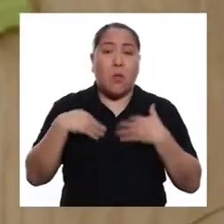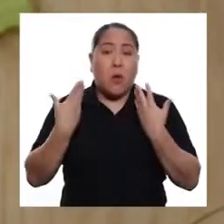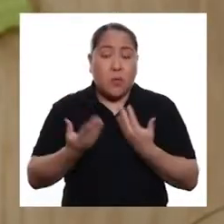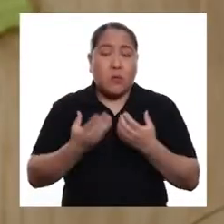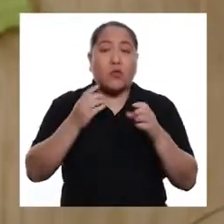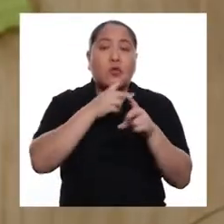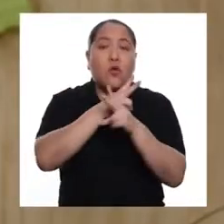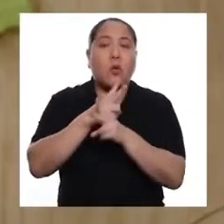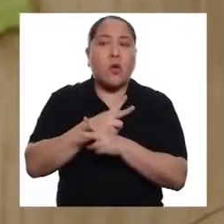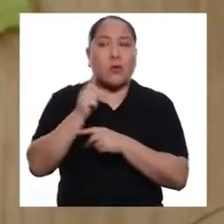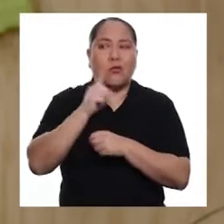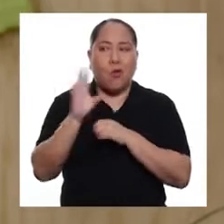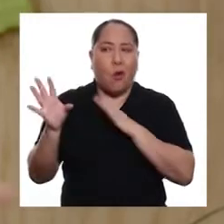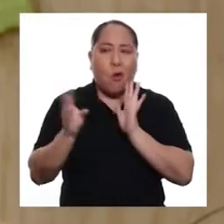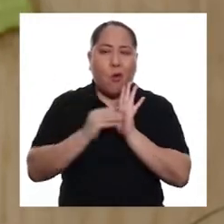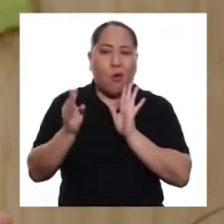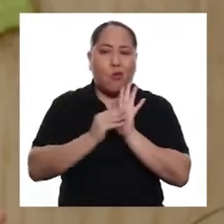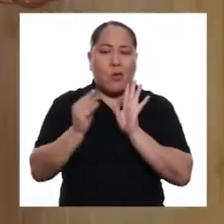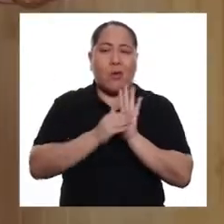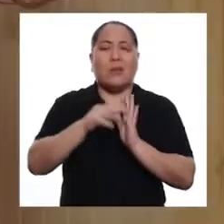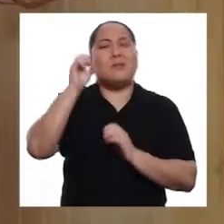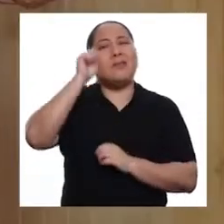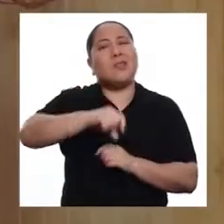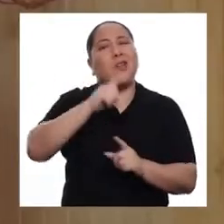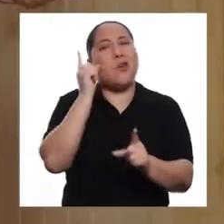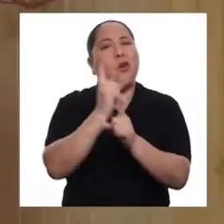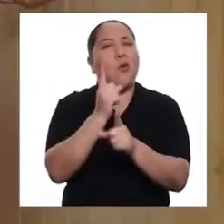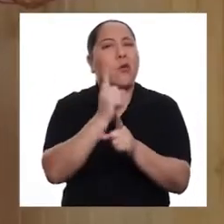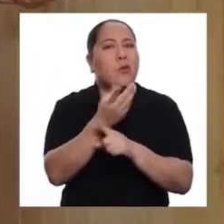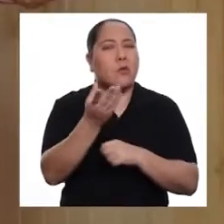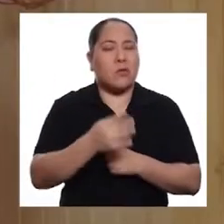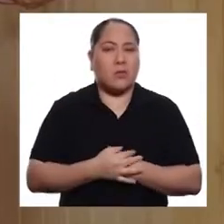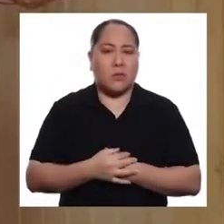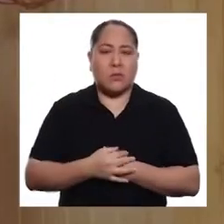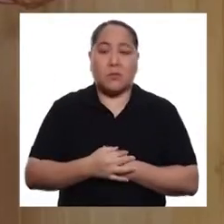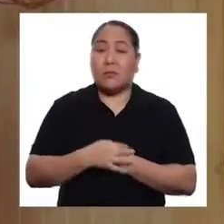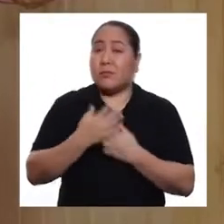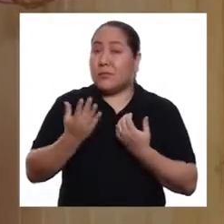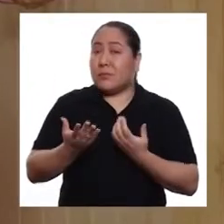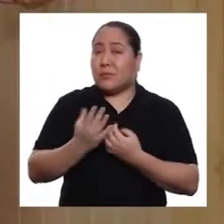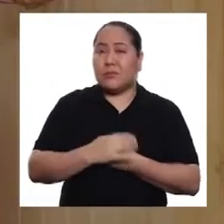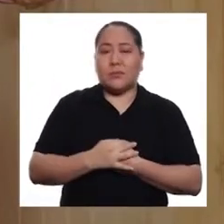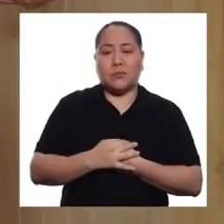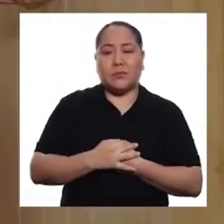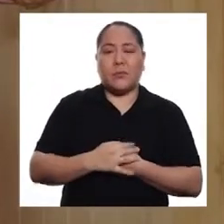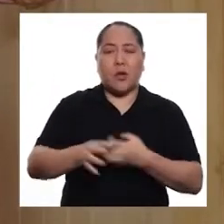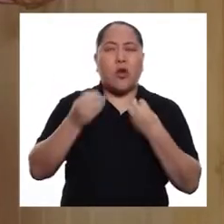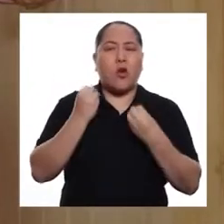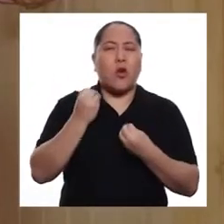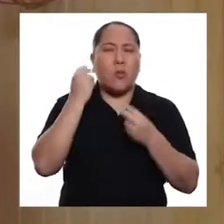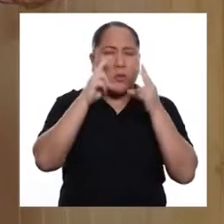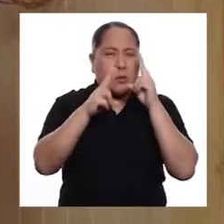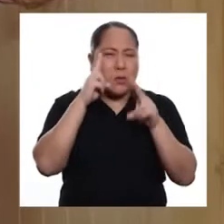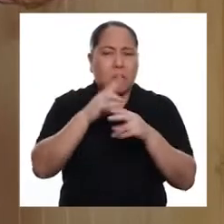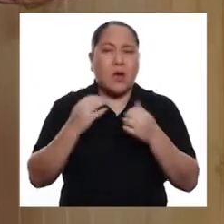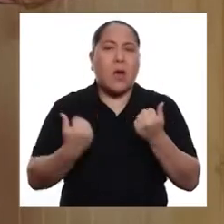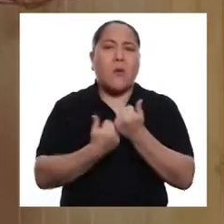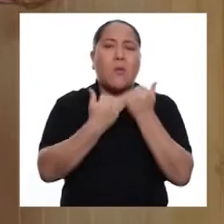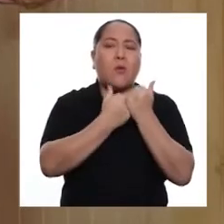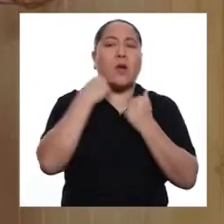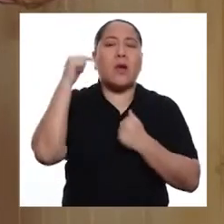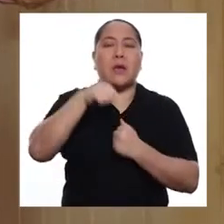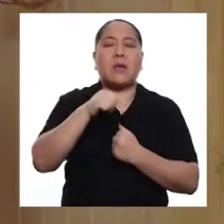podremos cuidarnos y no contagiarnos. ¡Exacto! Entonces, ¿cómo se estaría